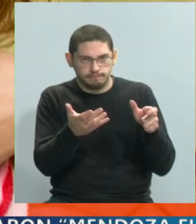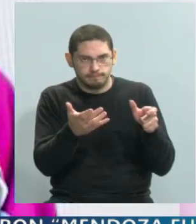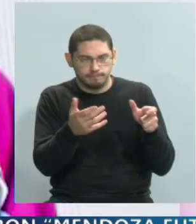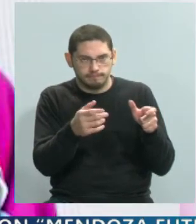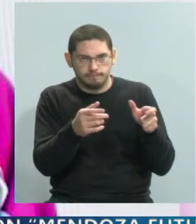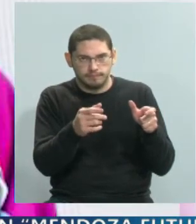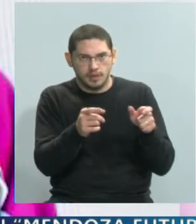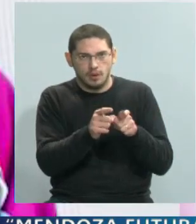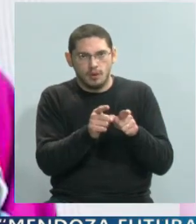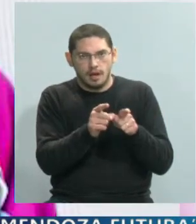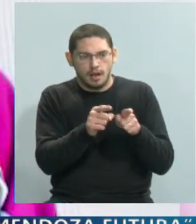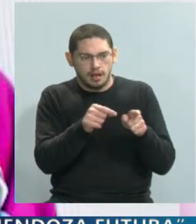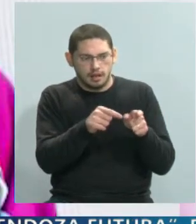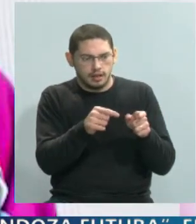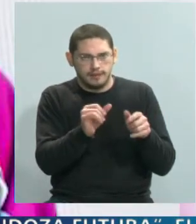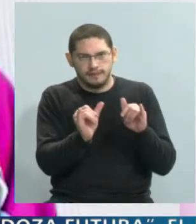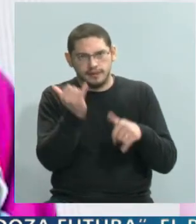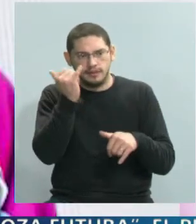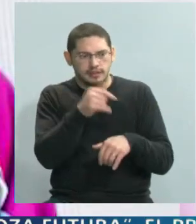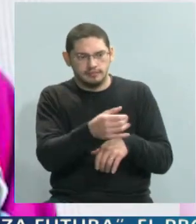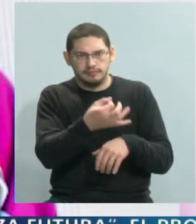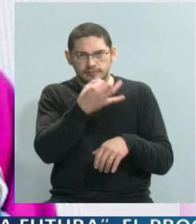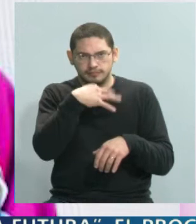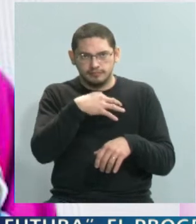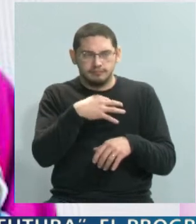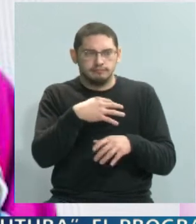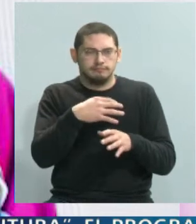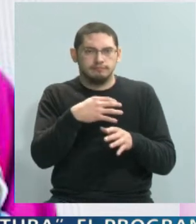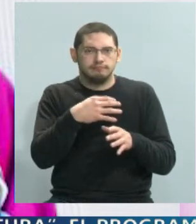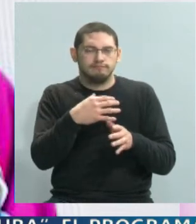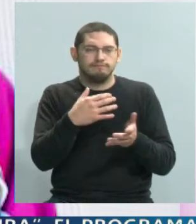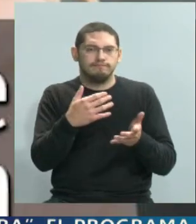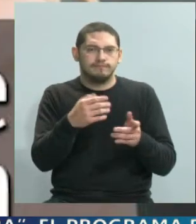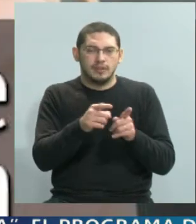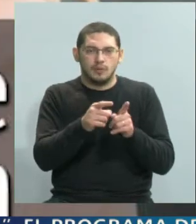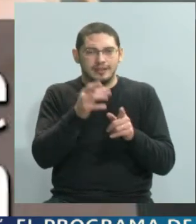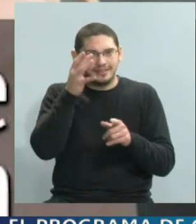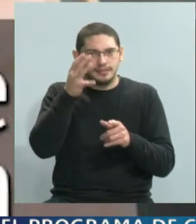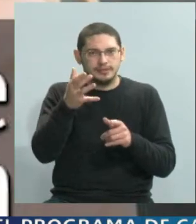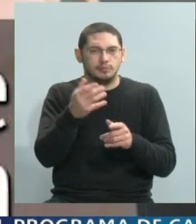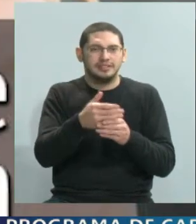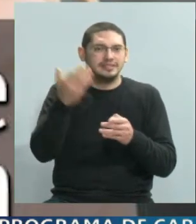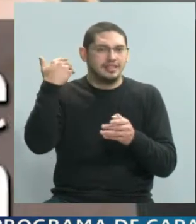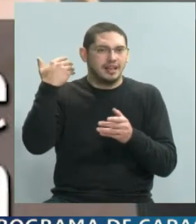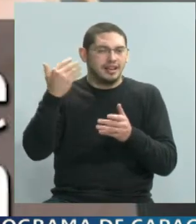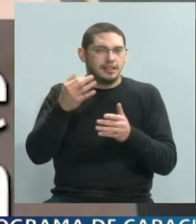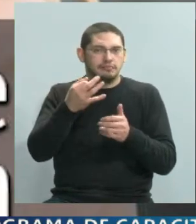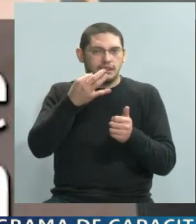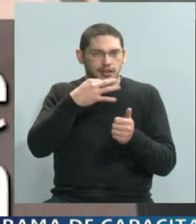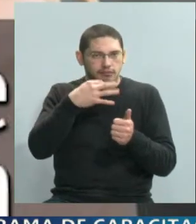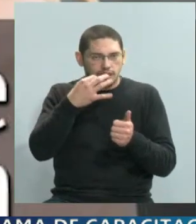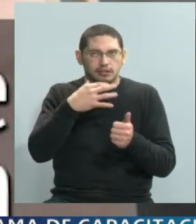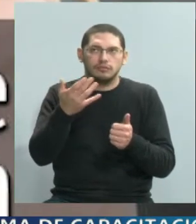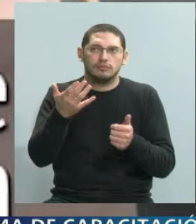agresivo para estos cuerpos de los pequeños, porque ya vienen obviamente con medicaciones o